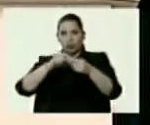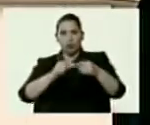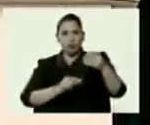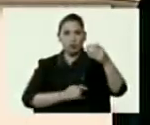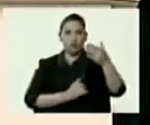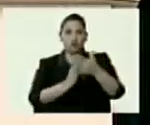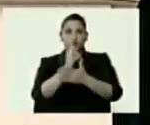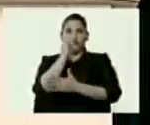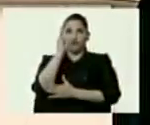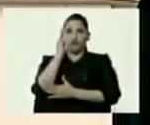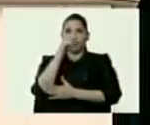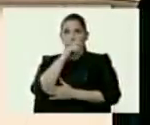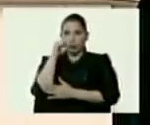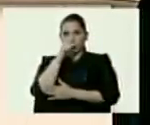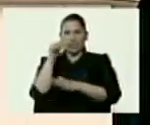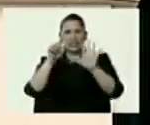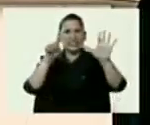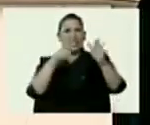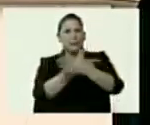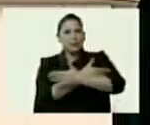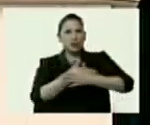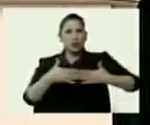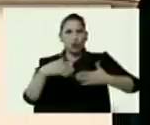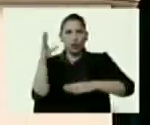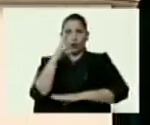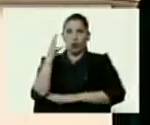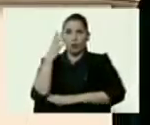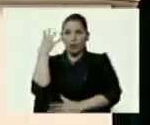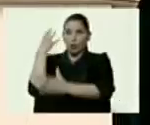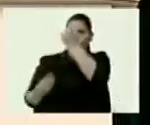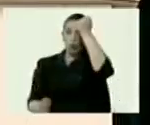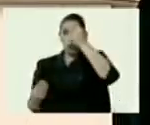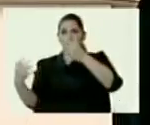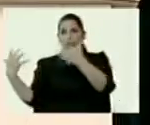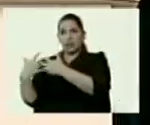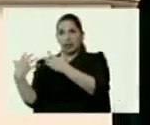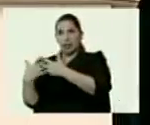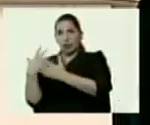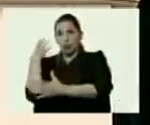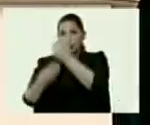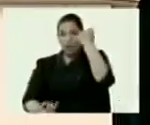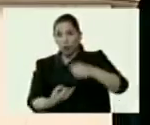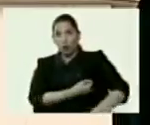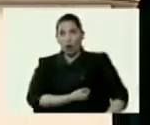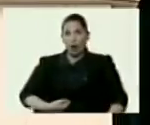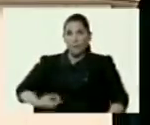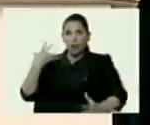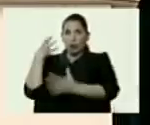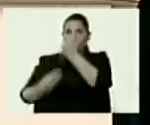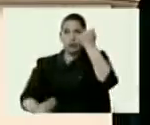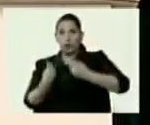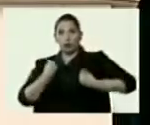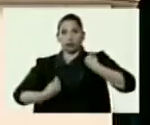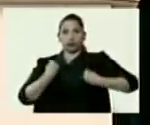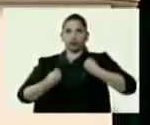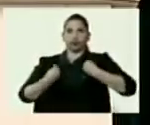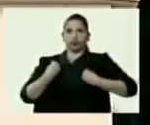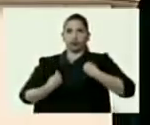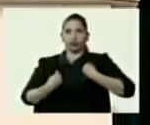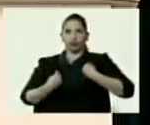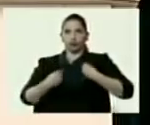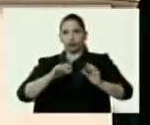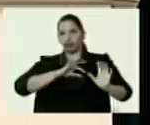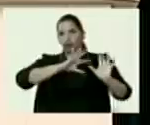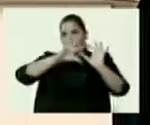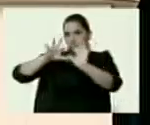6 millones de colombianos que huyendo de la guerra, que huyendo del hambre y que huyendo de la desesperación vinieron